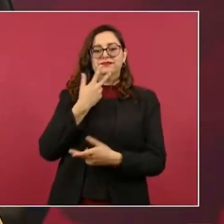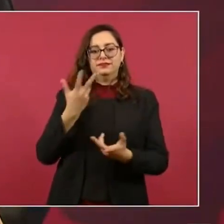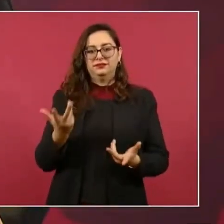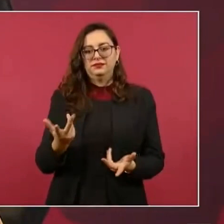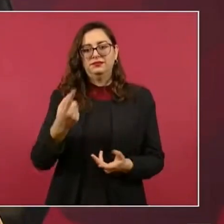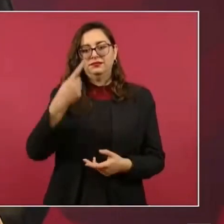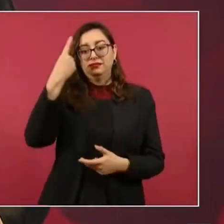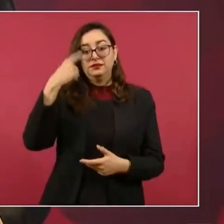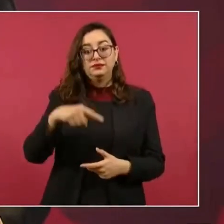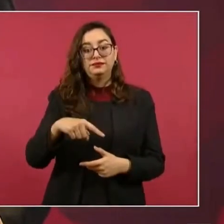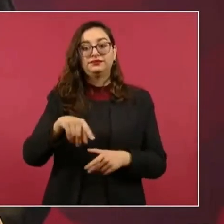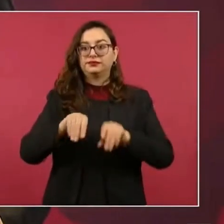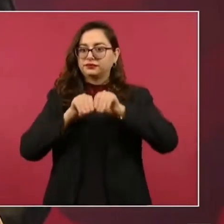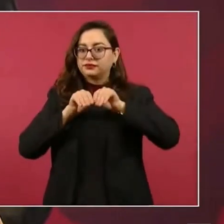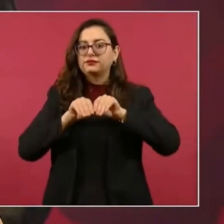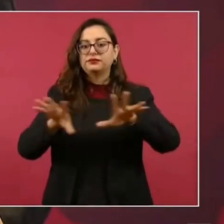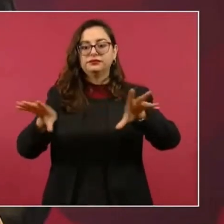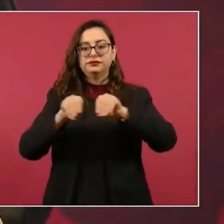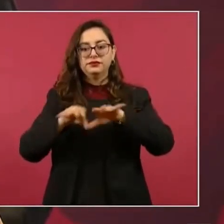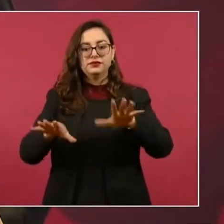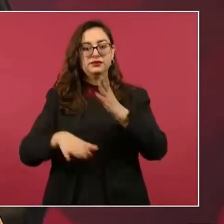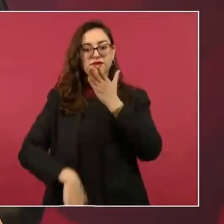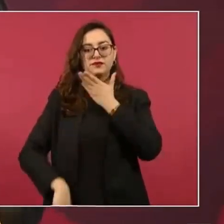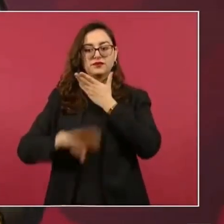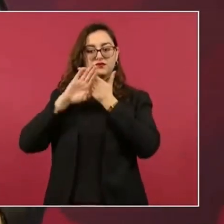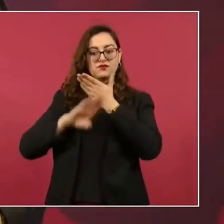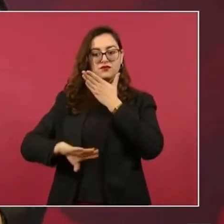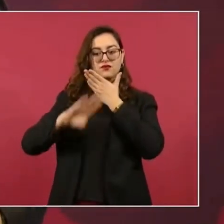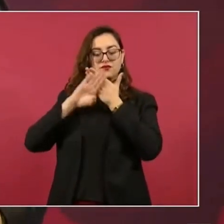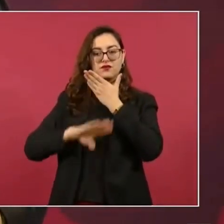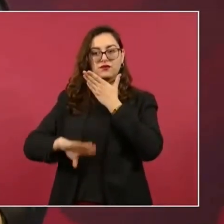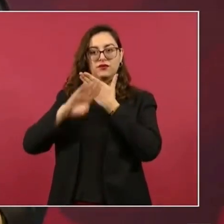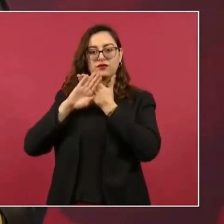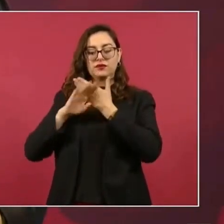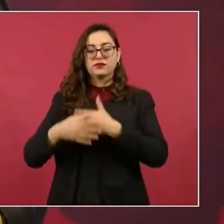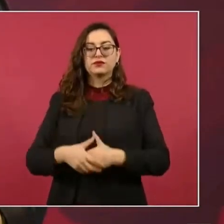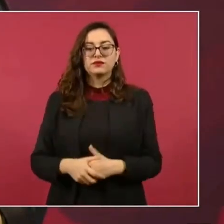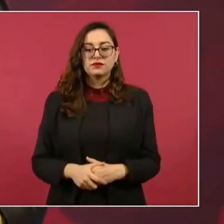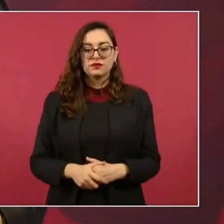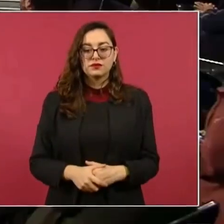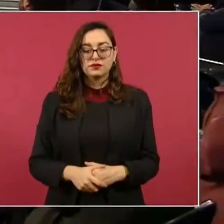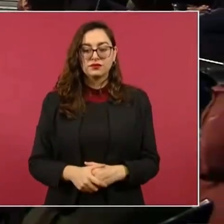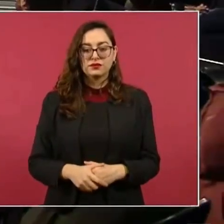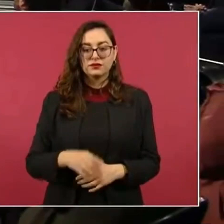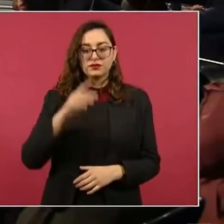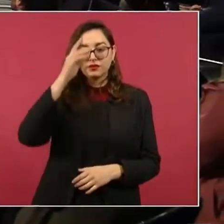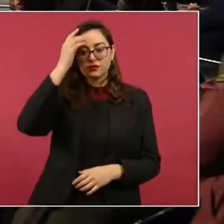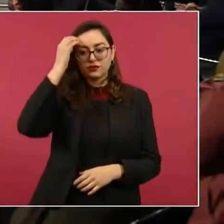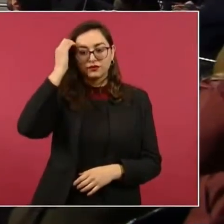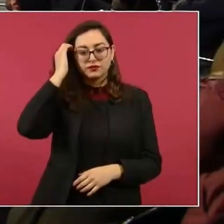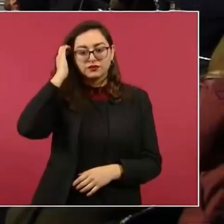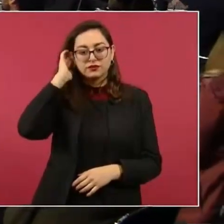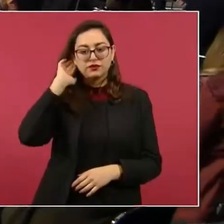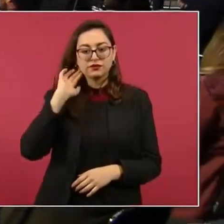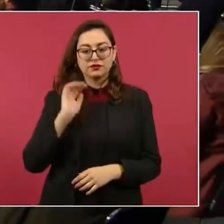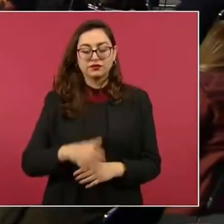día siguiente en contra nuestra, un asedio,